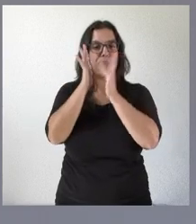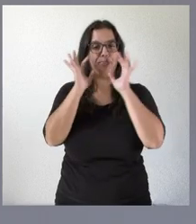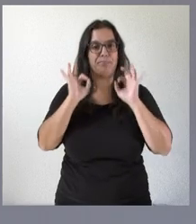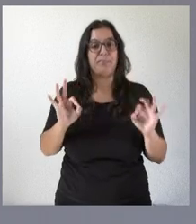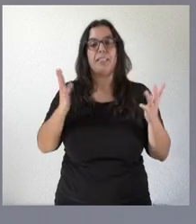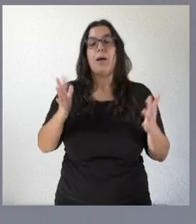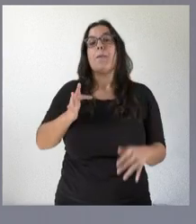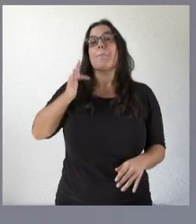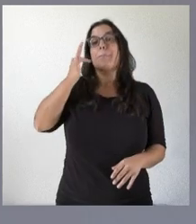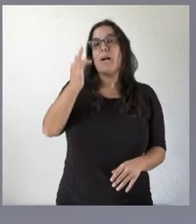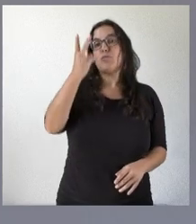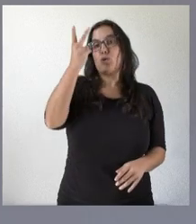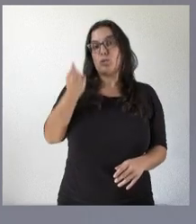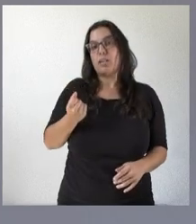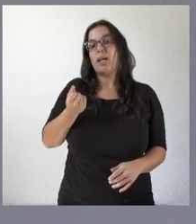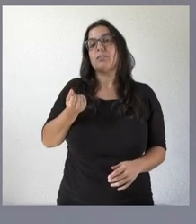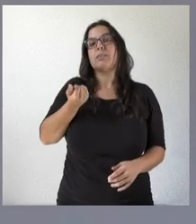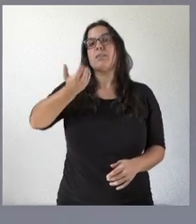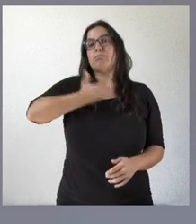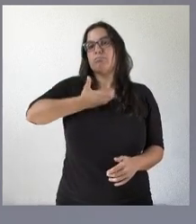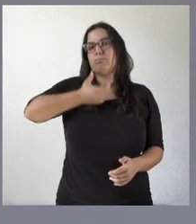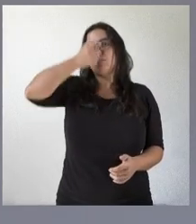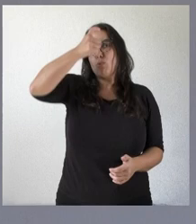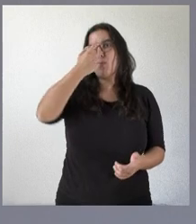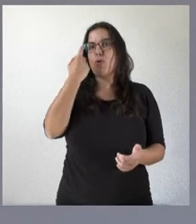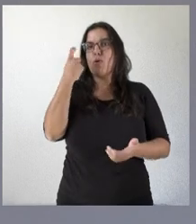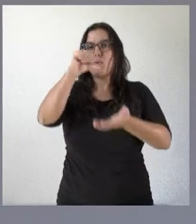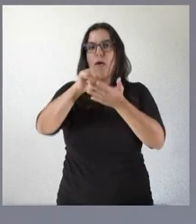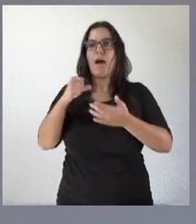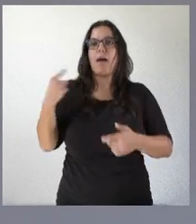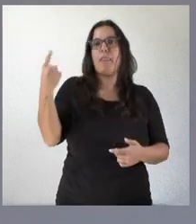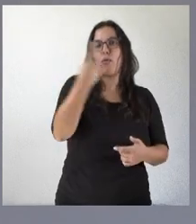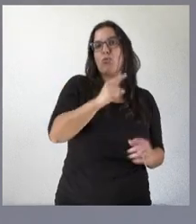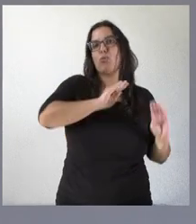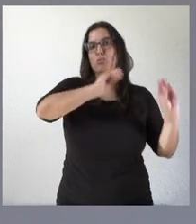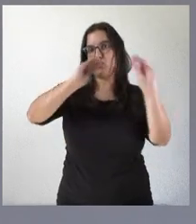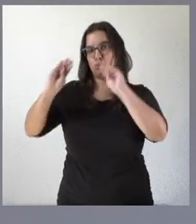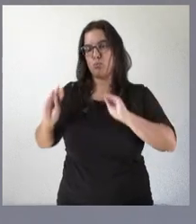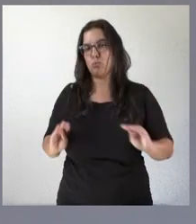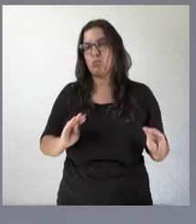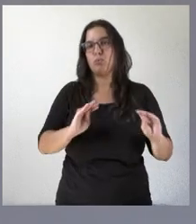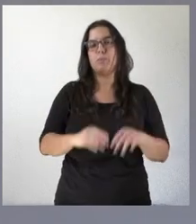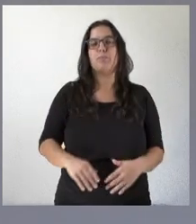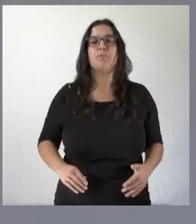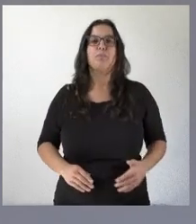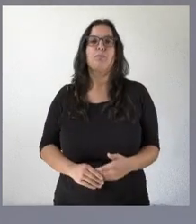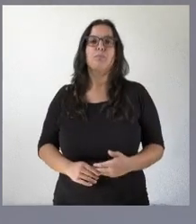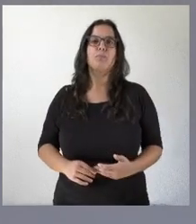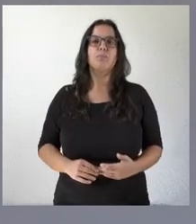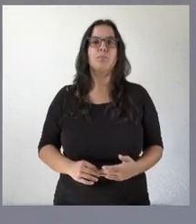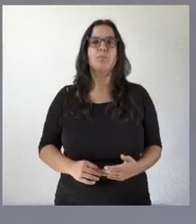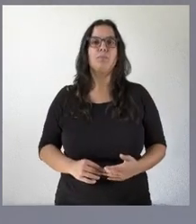los dos días de ámbito municipal de carácter festivo que escabalezca cada uno de los municipios de nuestra comunidad autónoma.